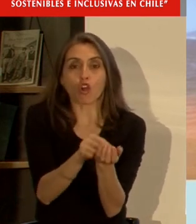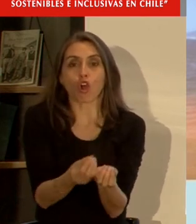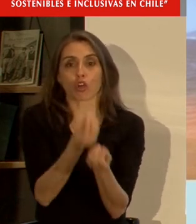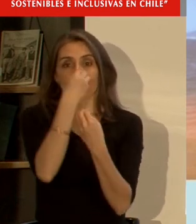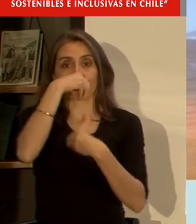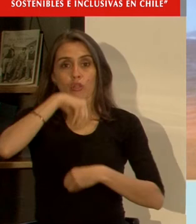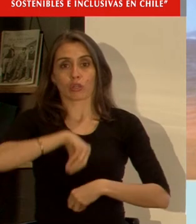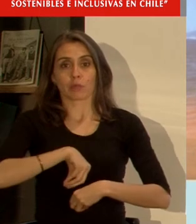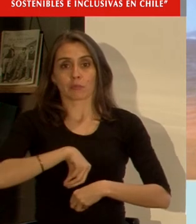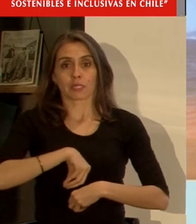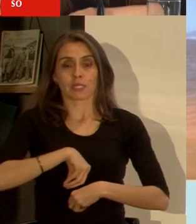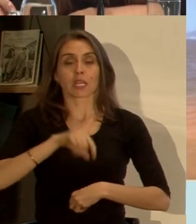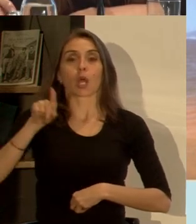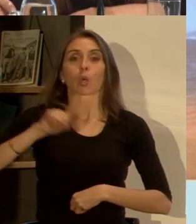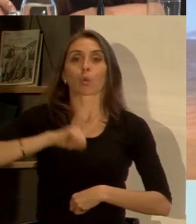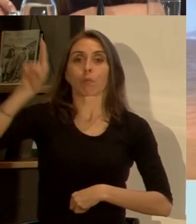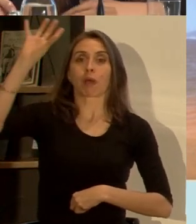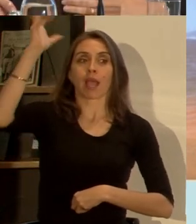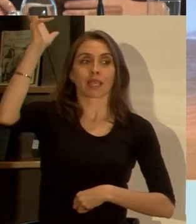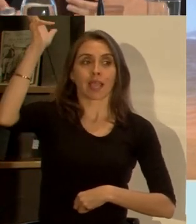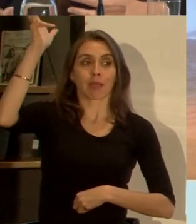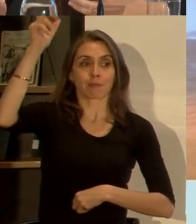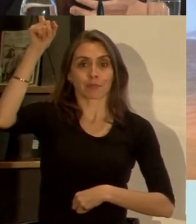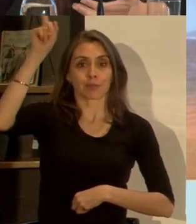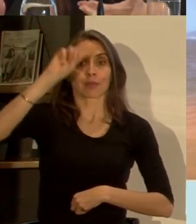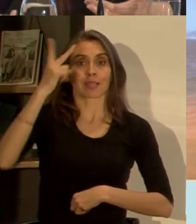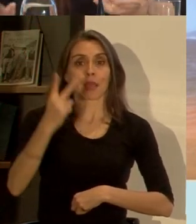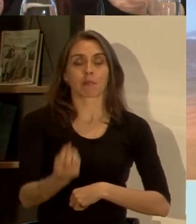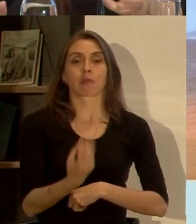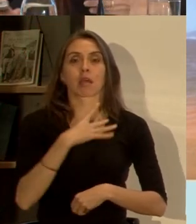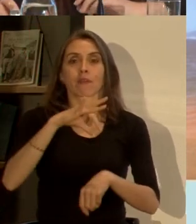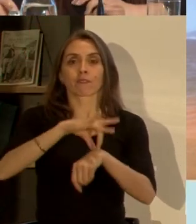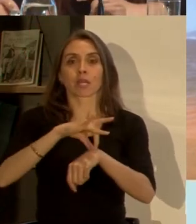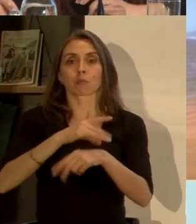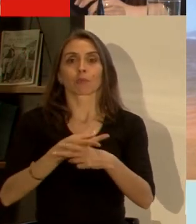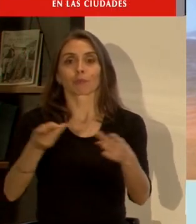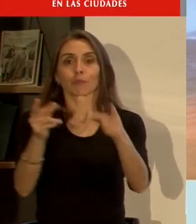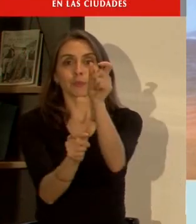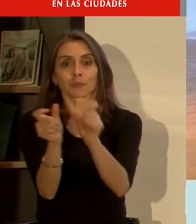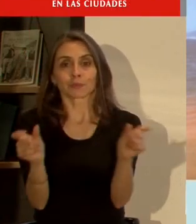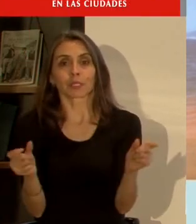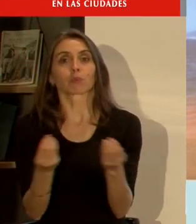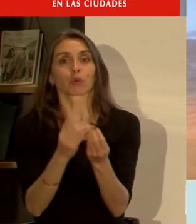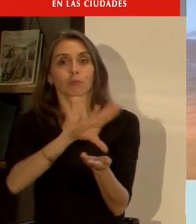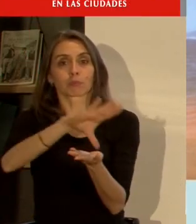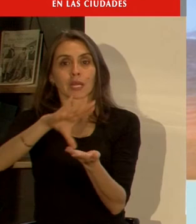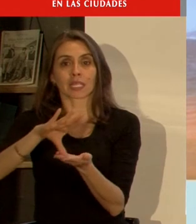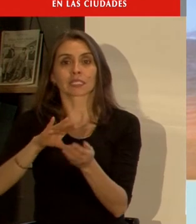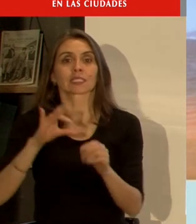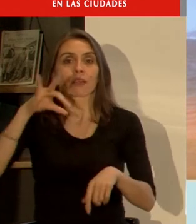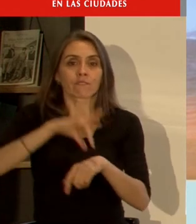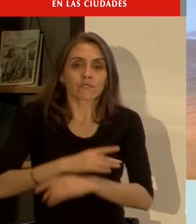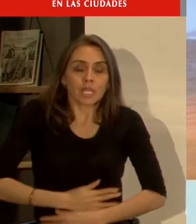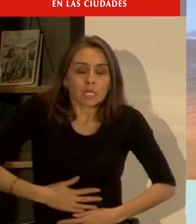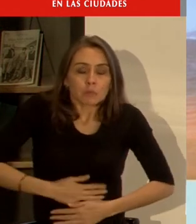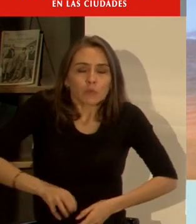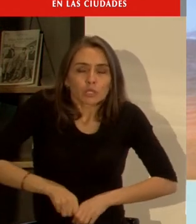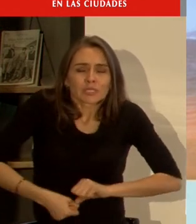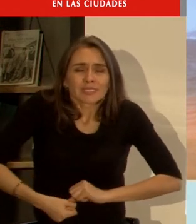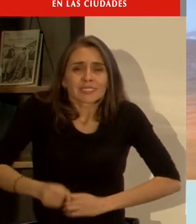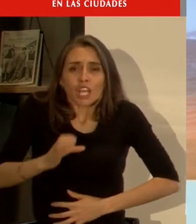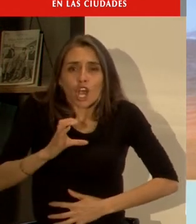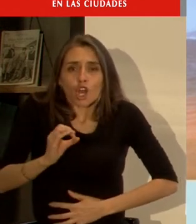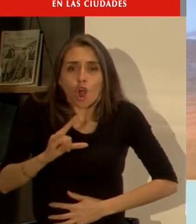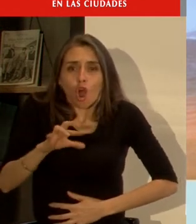cambio climático un efecto en la salud pública lo mismo que está ocurriendo en muchos países con los brotes de cólera y que se